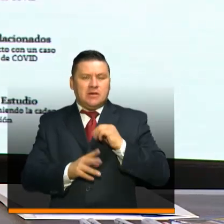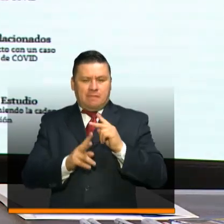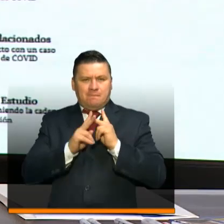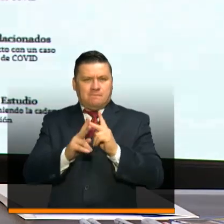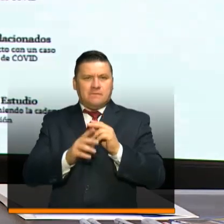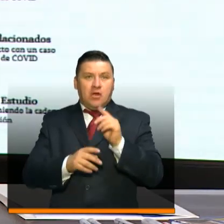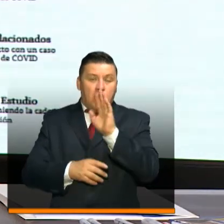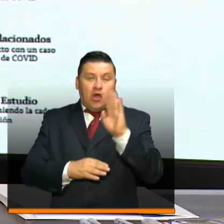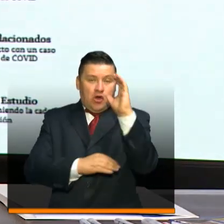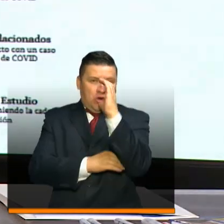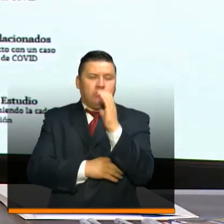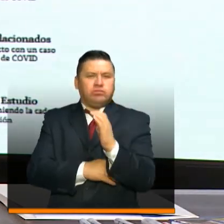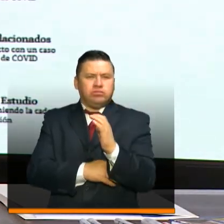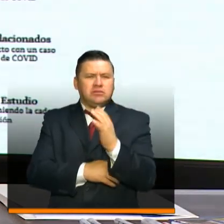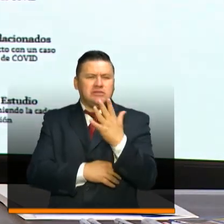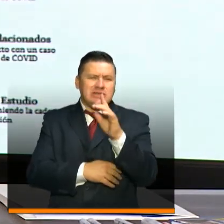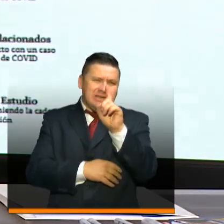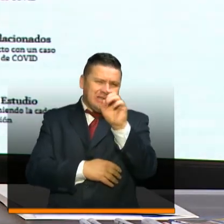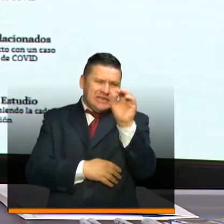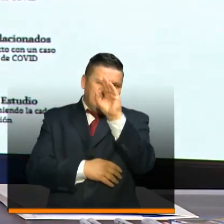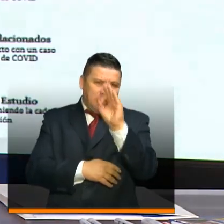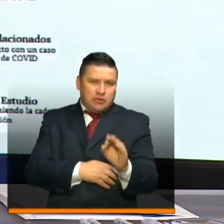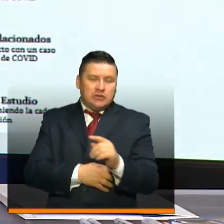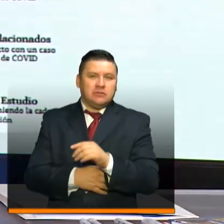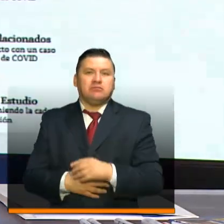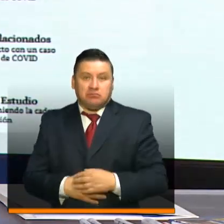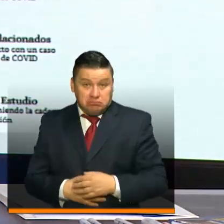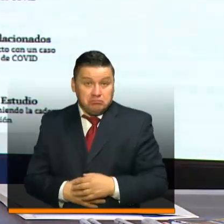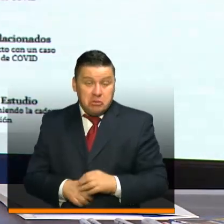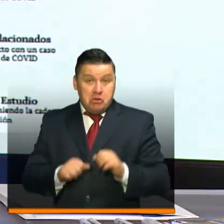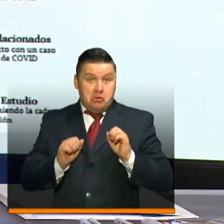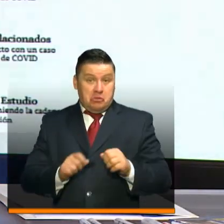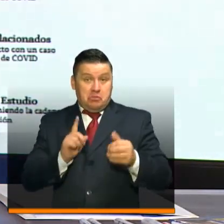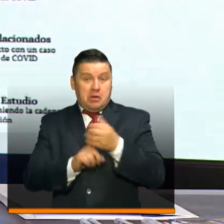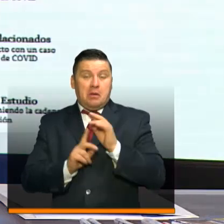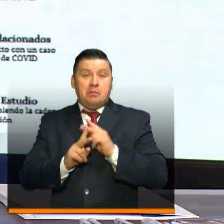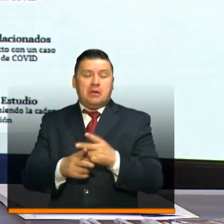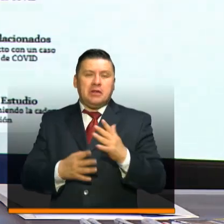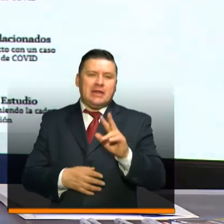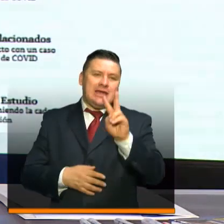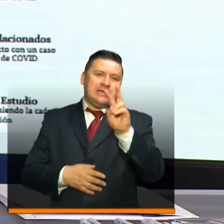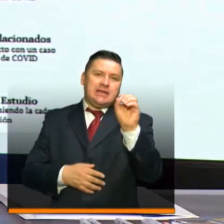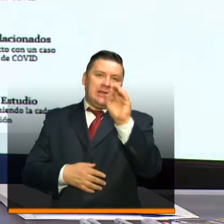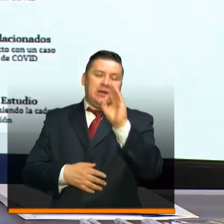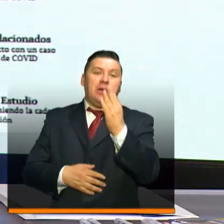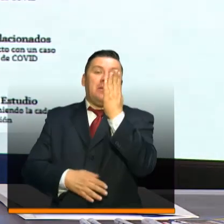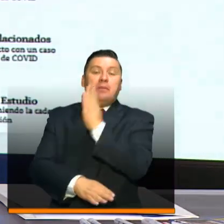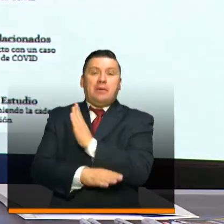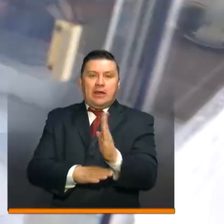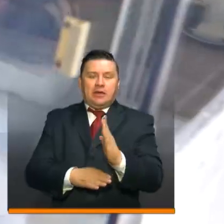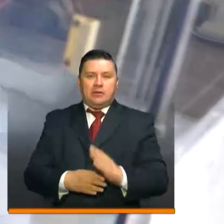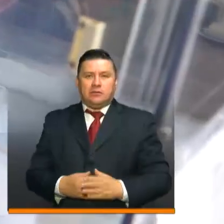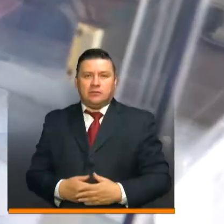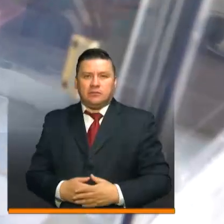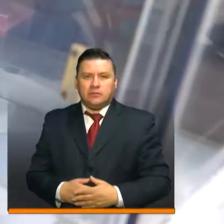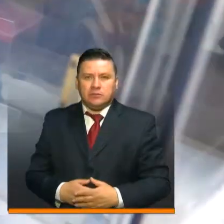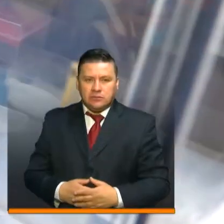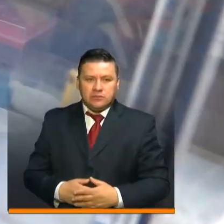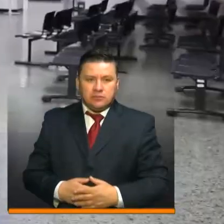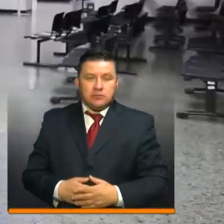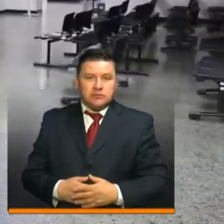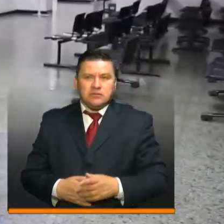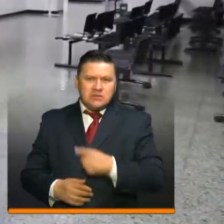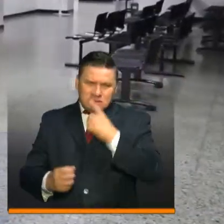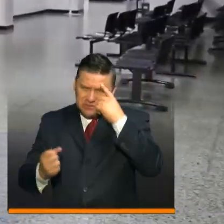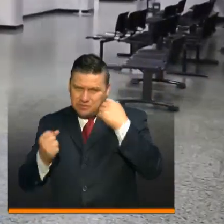garantía de la nación hasta un 60% que pueden llegar a prestar hasta 70 billones de pesos. Sobre